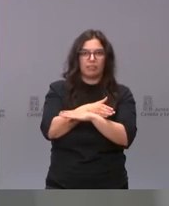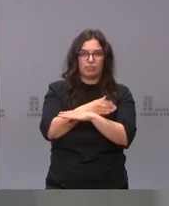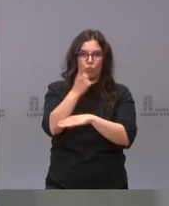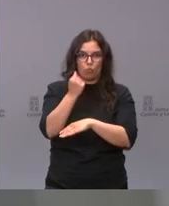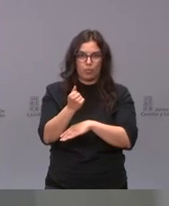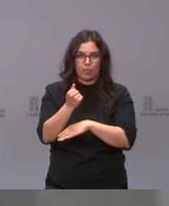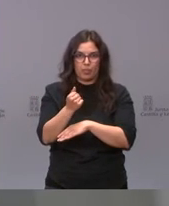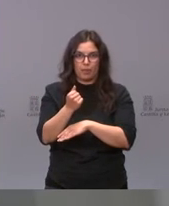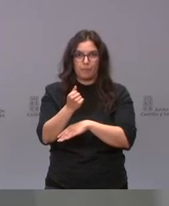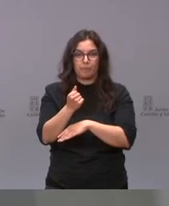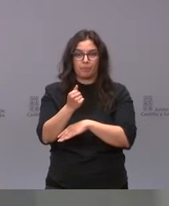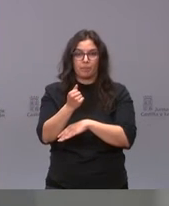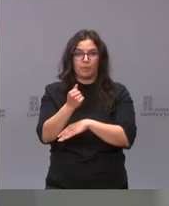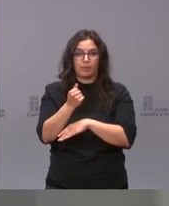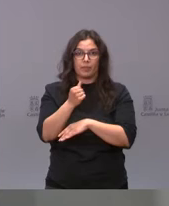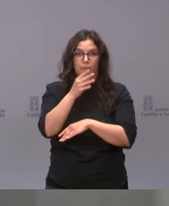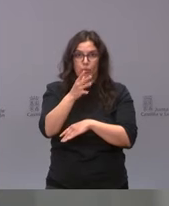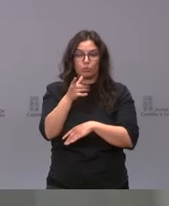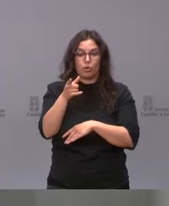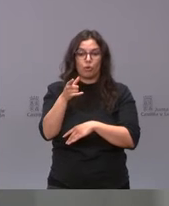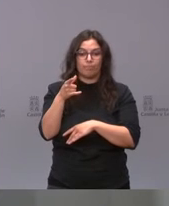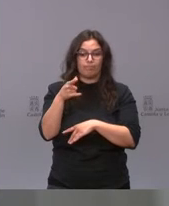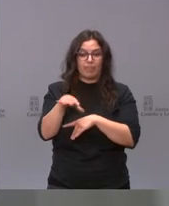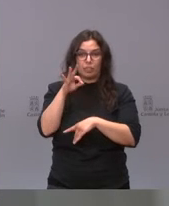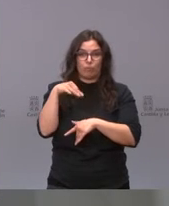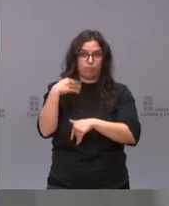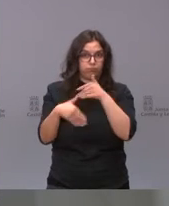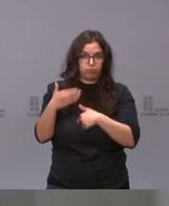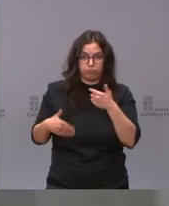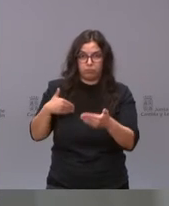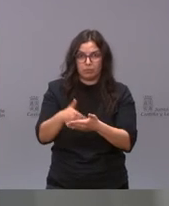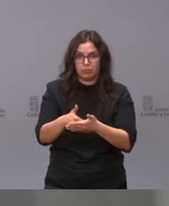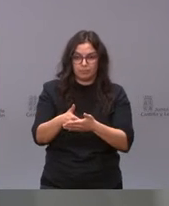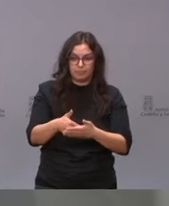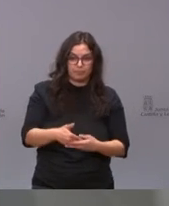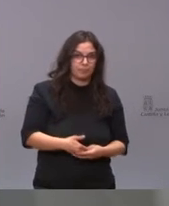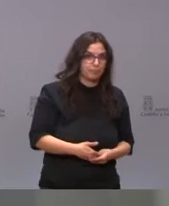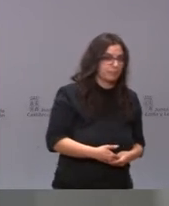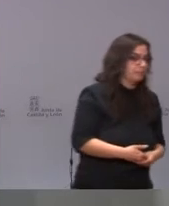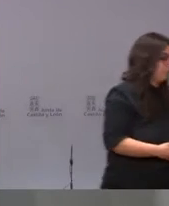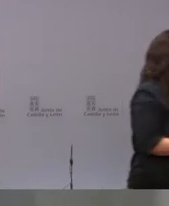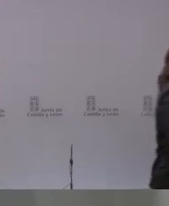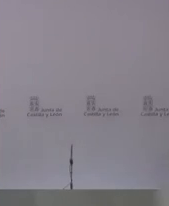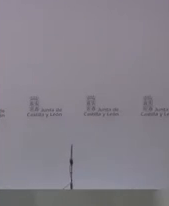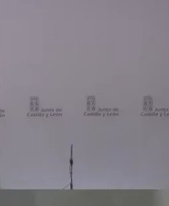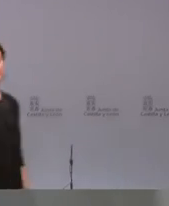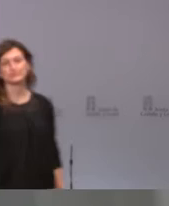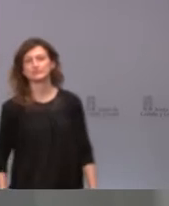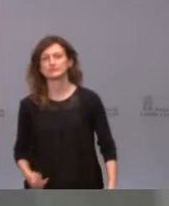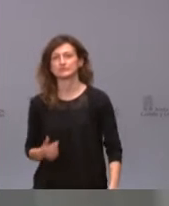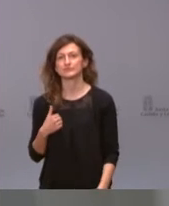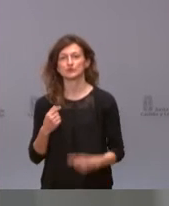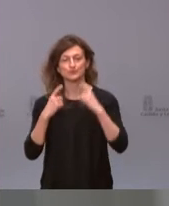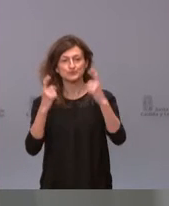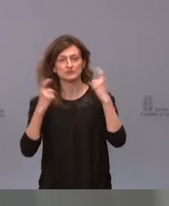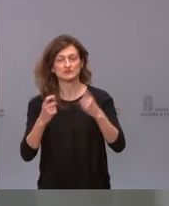De ahí la precipitación en la toma de decisión. Decisión, insisto, que yo creo que ha explicado la consejera de